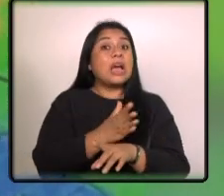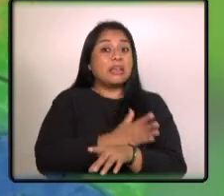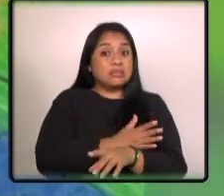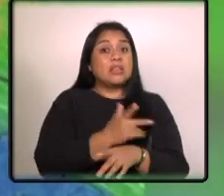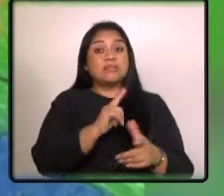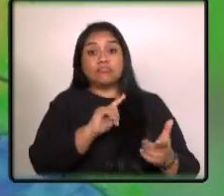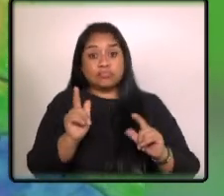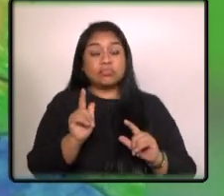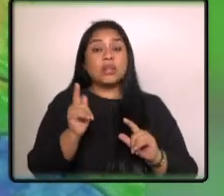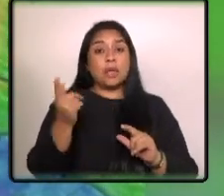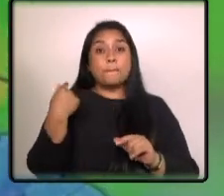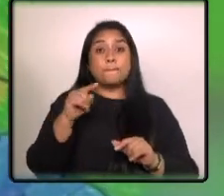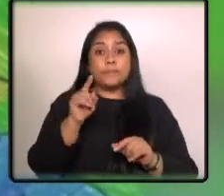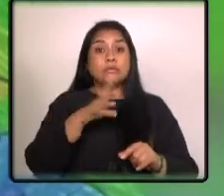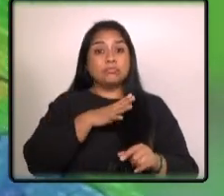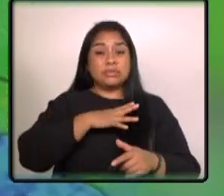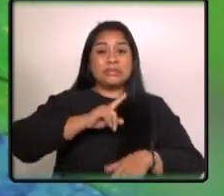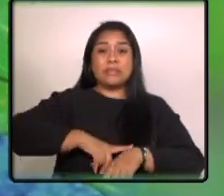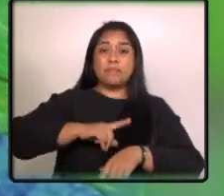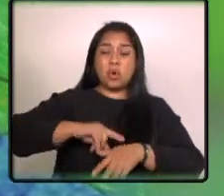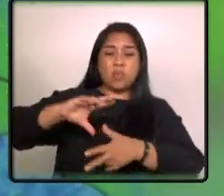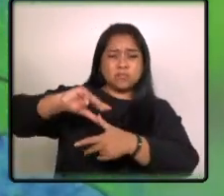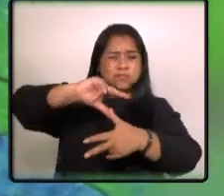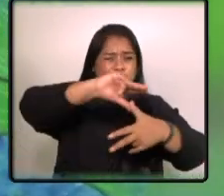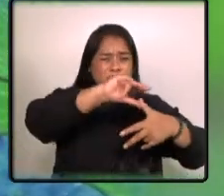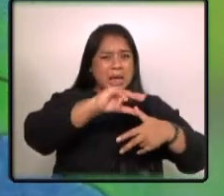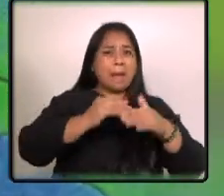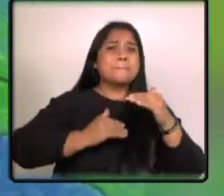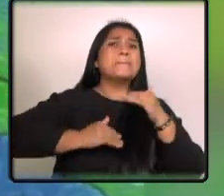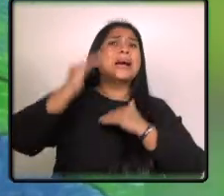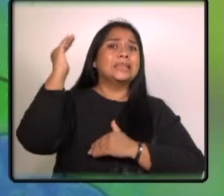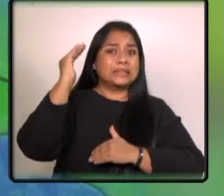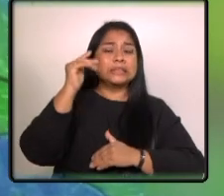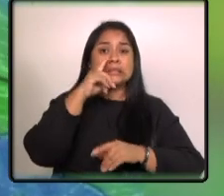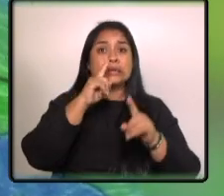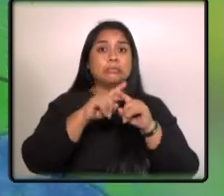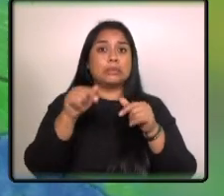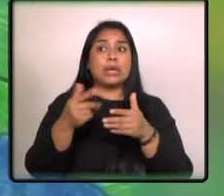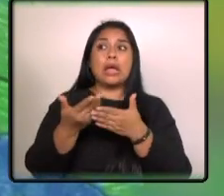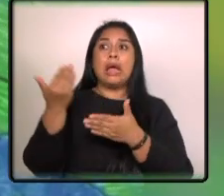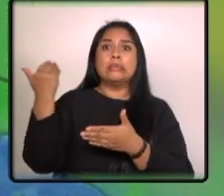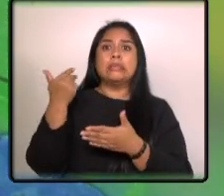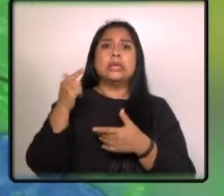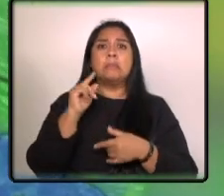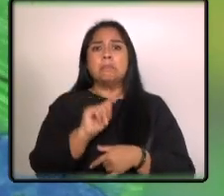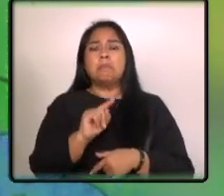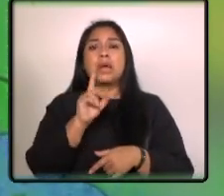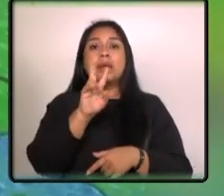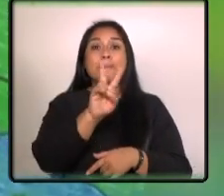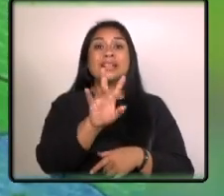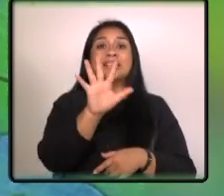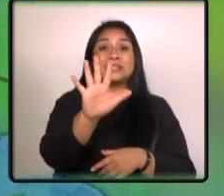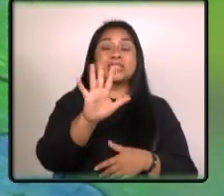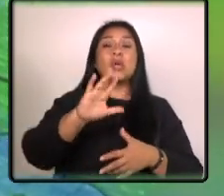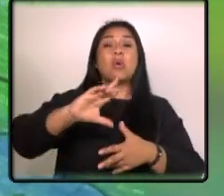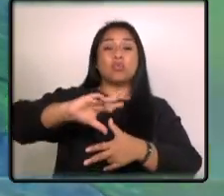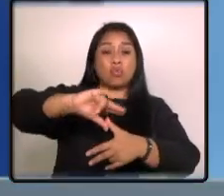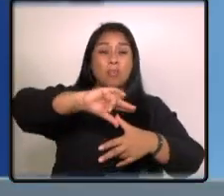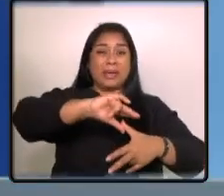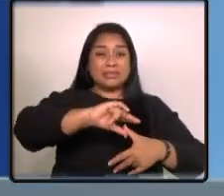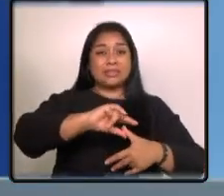temporada de huracanes que podría ser significativamente más activa que la media histórica con hasta 25 tormentas previstas